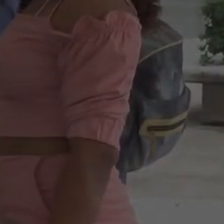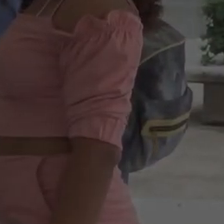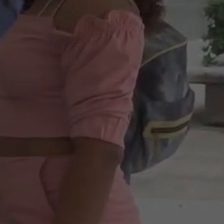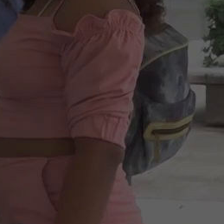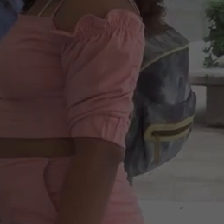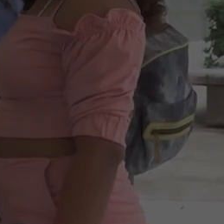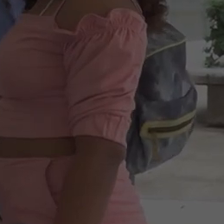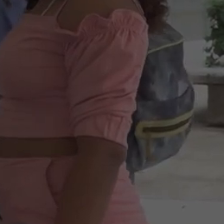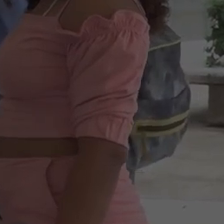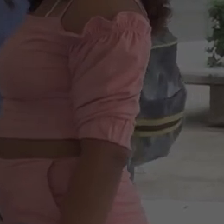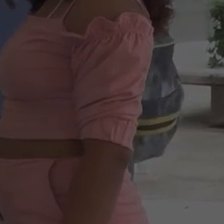incluyente e innovadora.